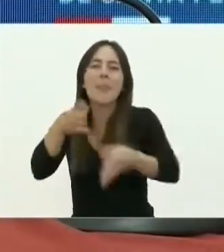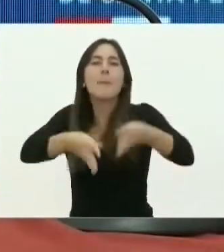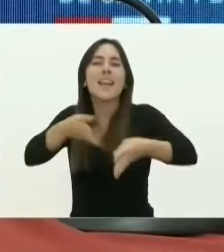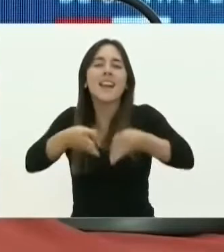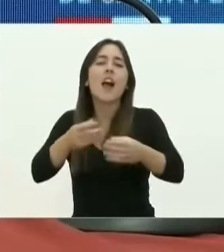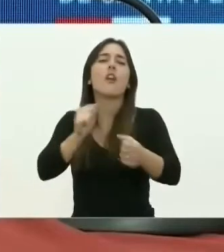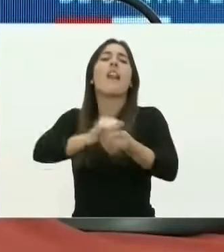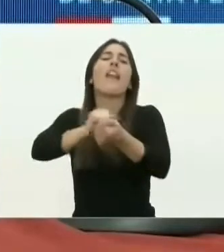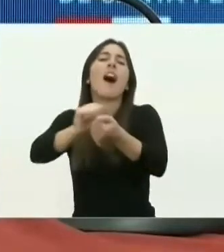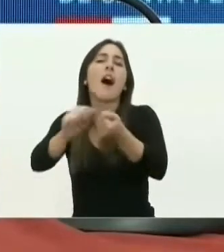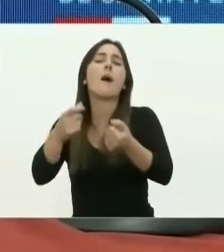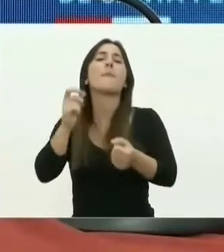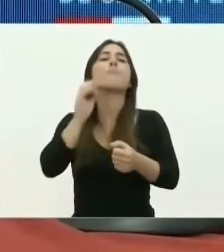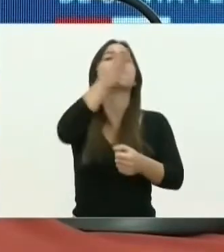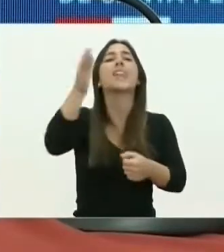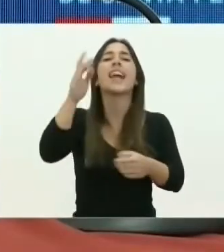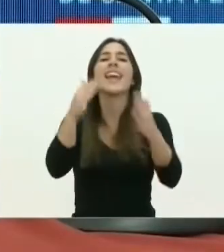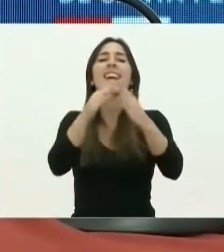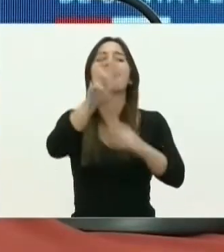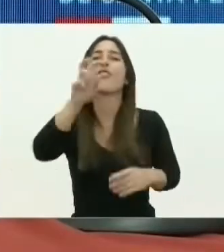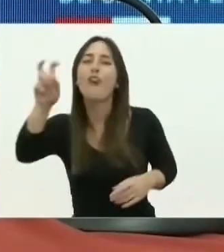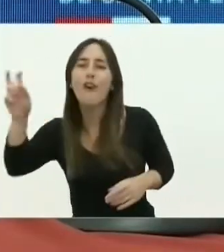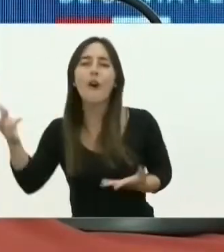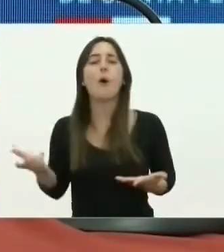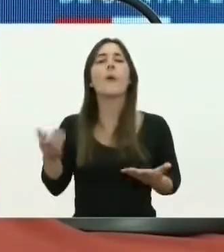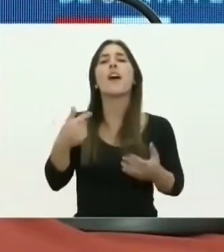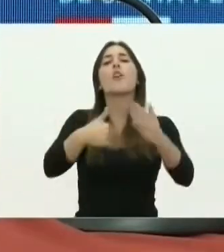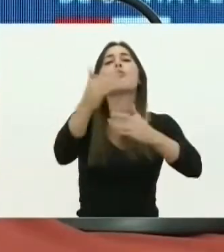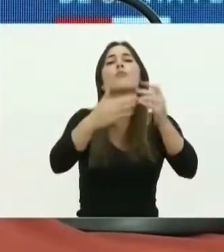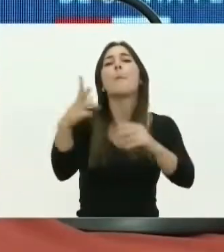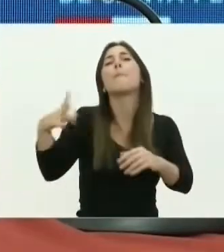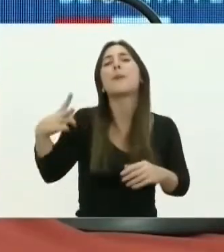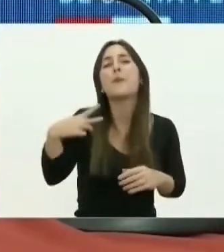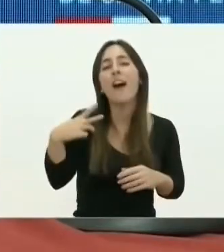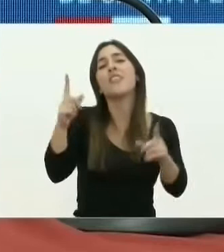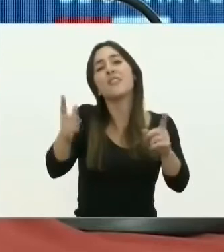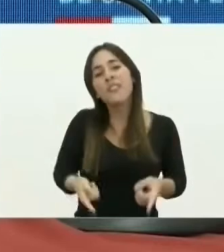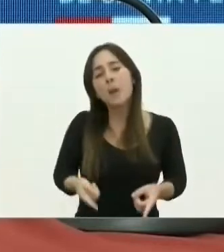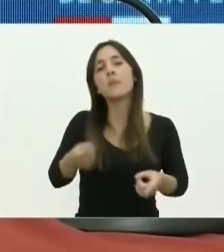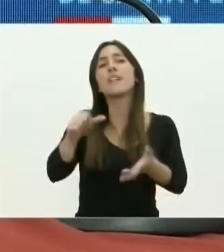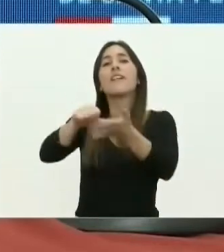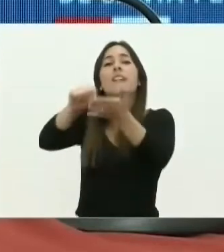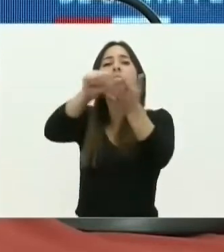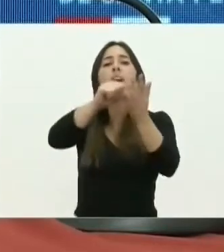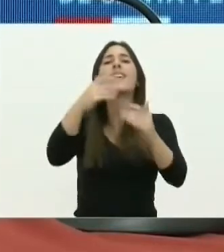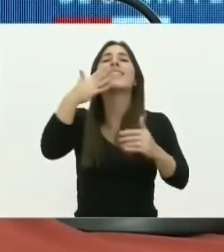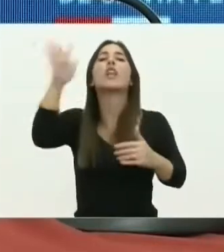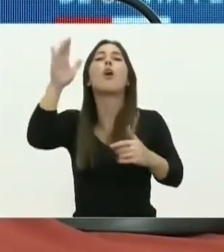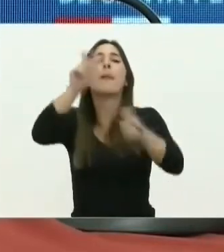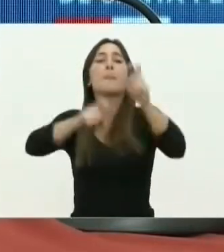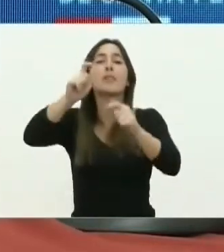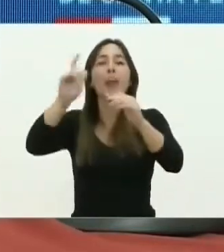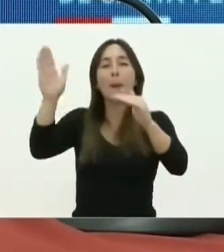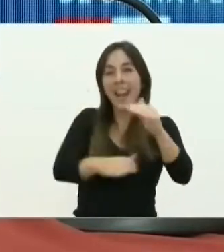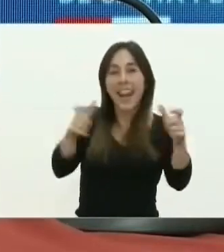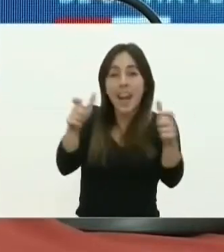lavaderos. Pusimos también todo lo que tenía que ver con la obra privada en localidades de menos de 5.000 habitantes.